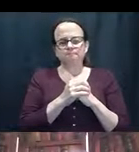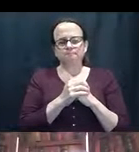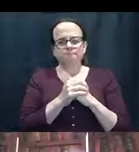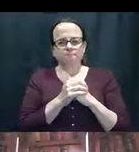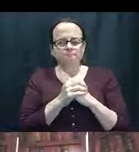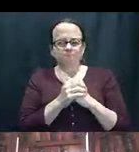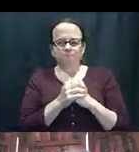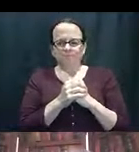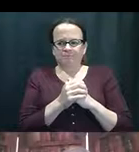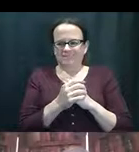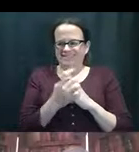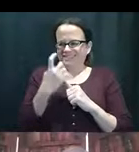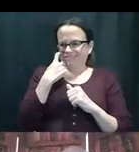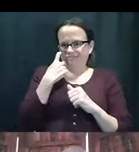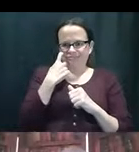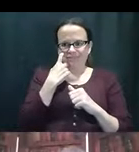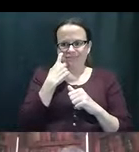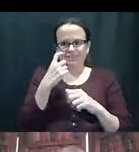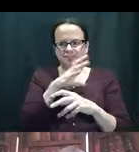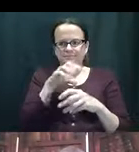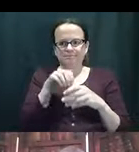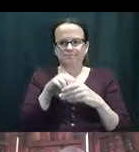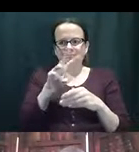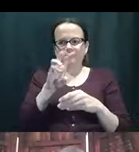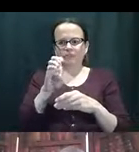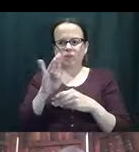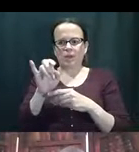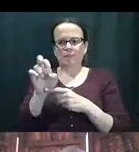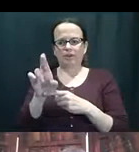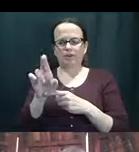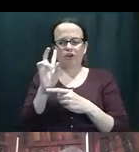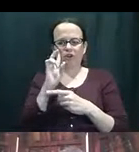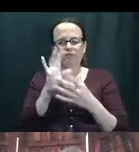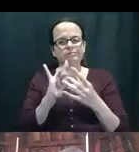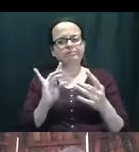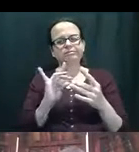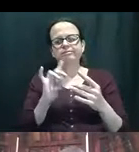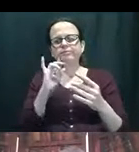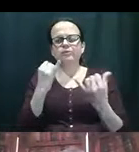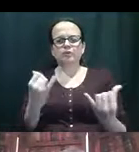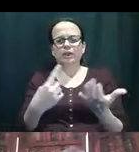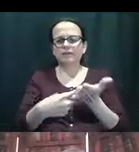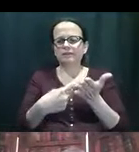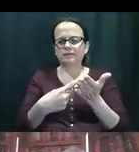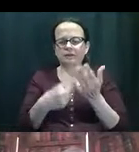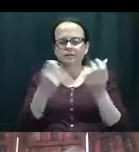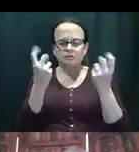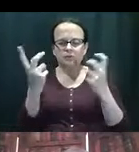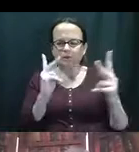Y, y esto fue, en, en, este seminario web estaban hablando